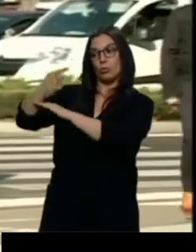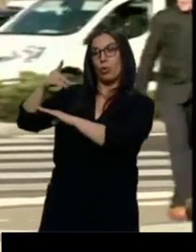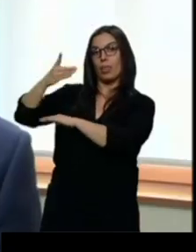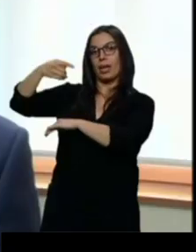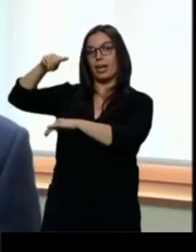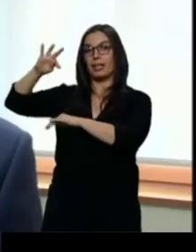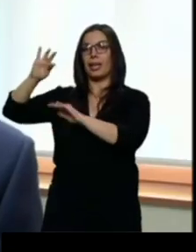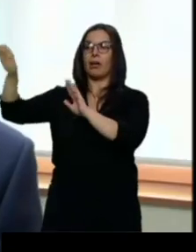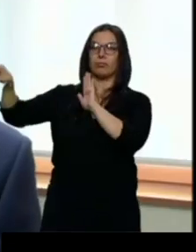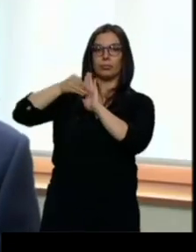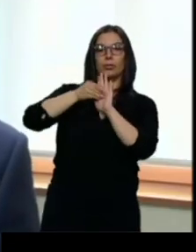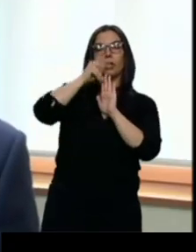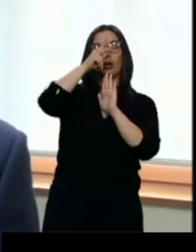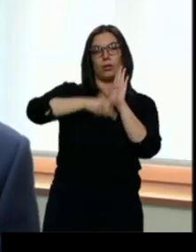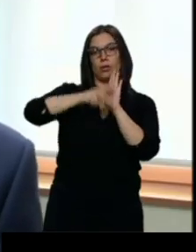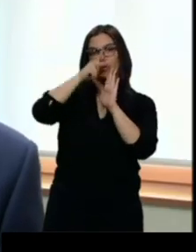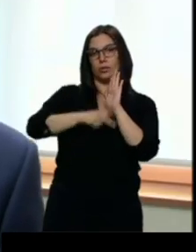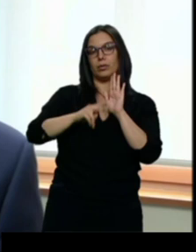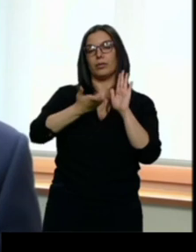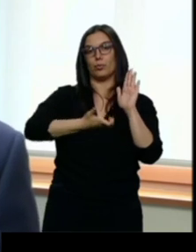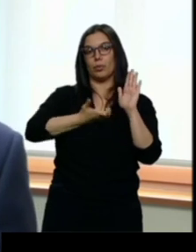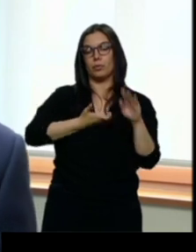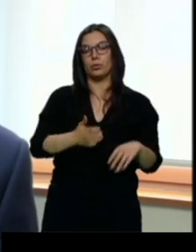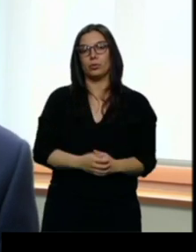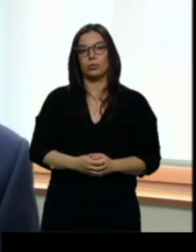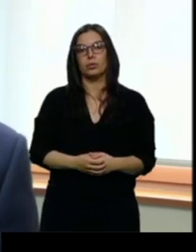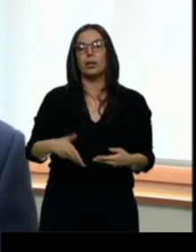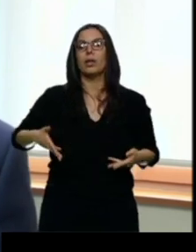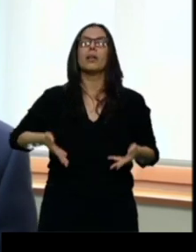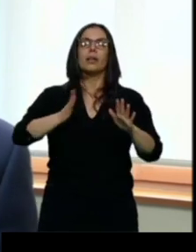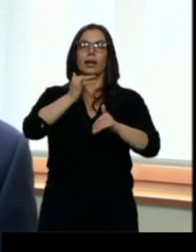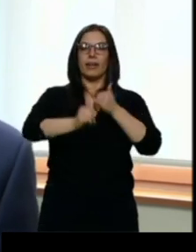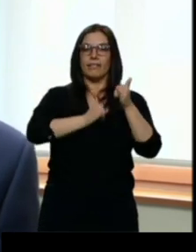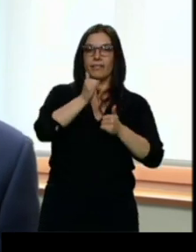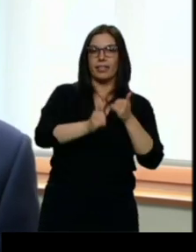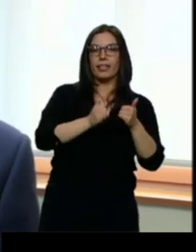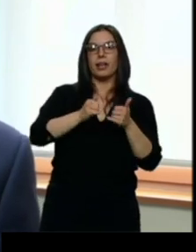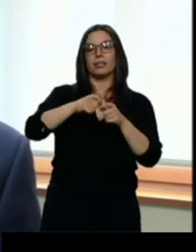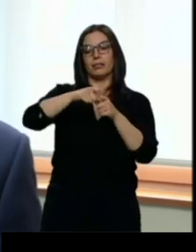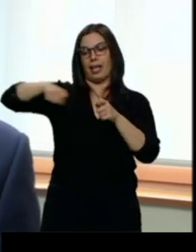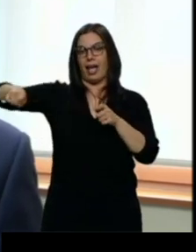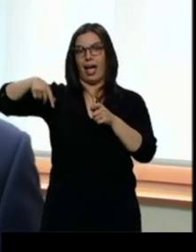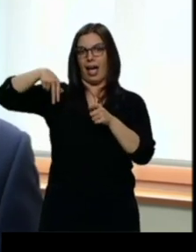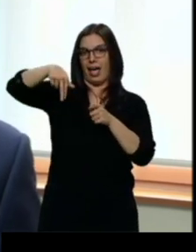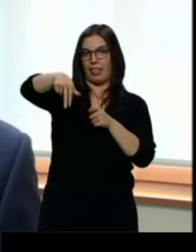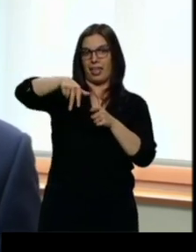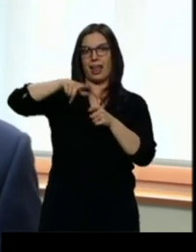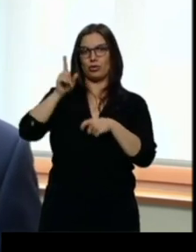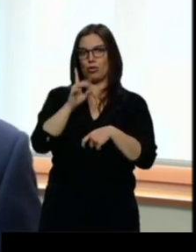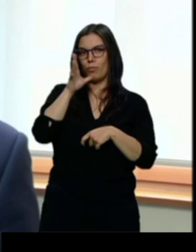A través de los carriles bici, no en circulación de aceras, porque supondría una posible invasión de